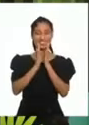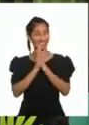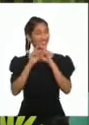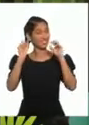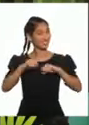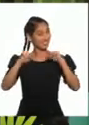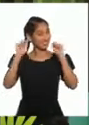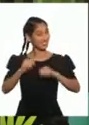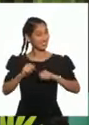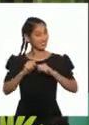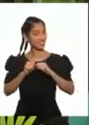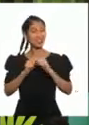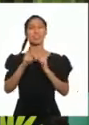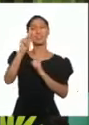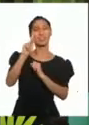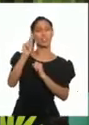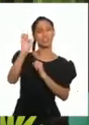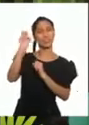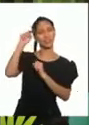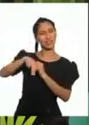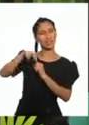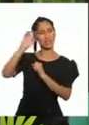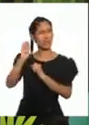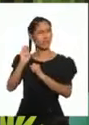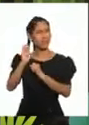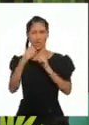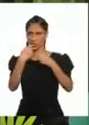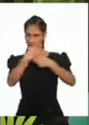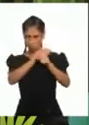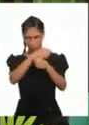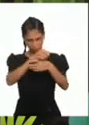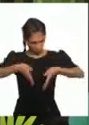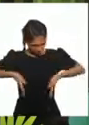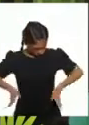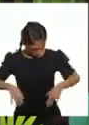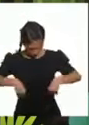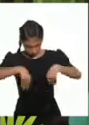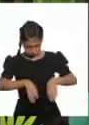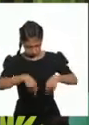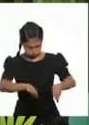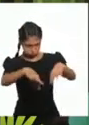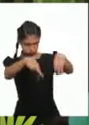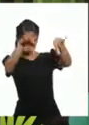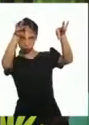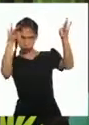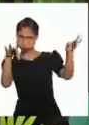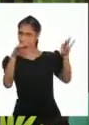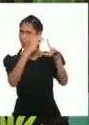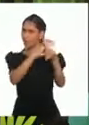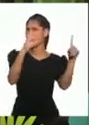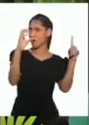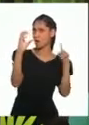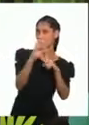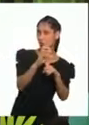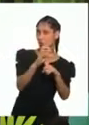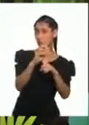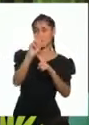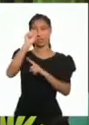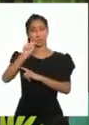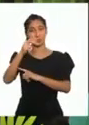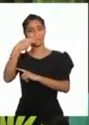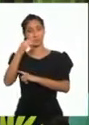es un diseño tradicional De la cultura Shipibo Conmigo